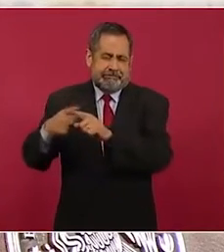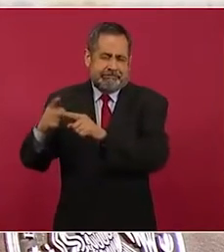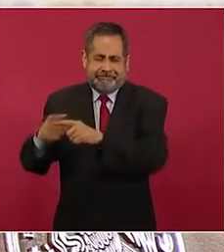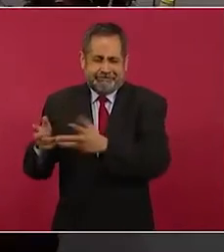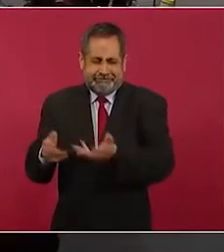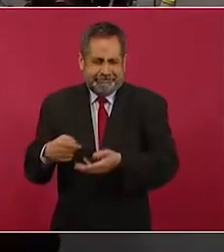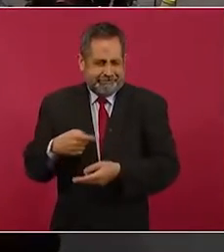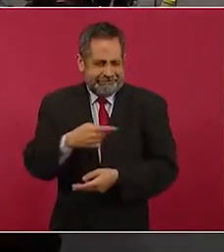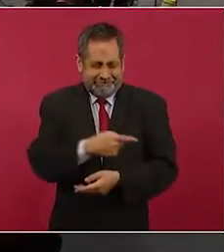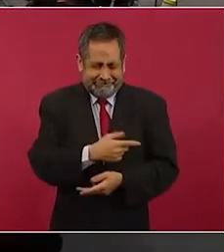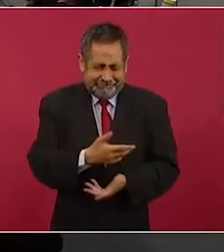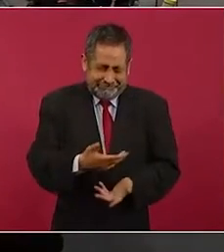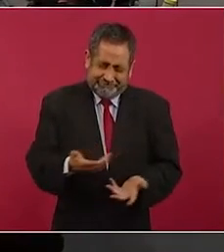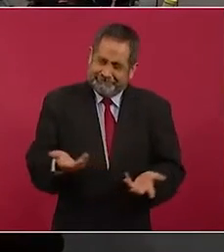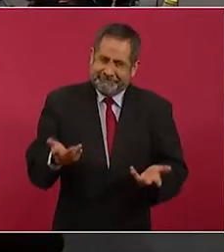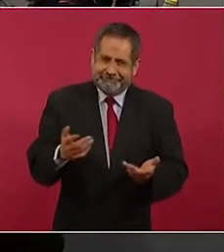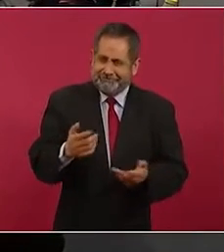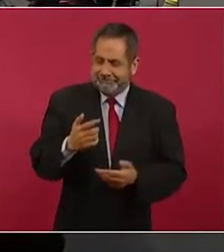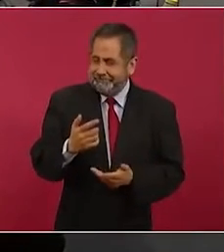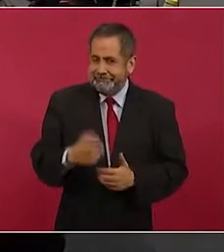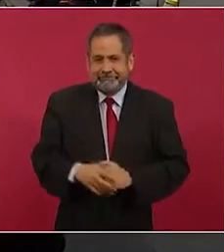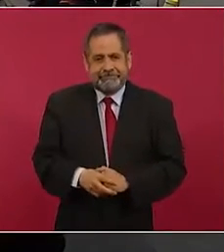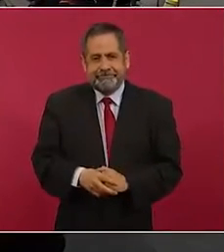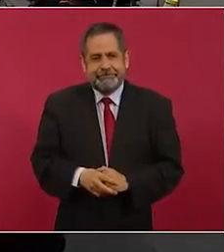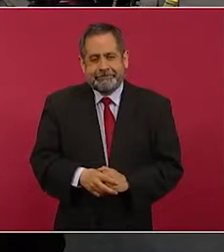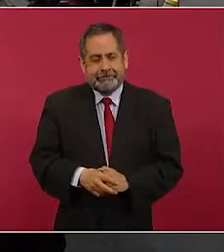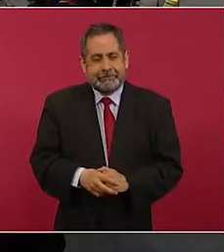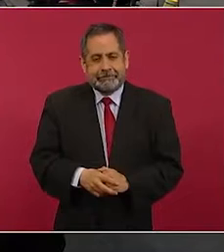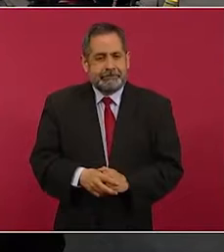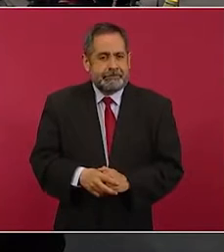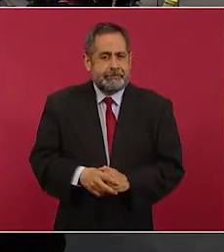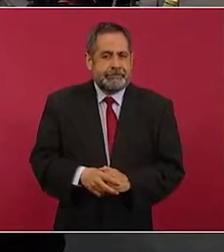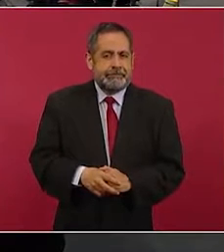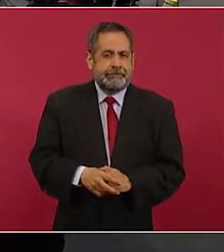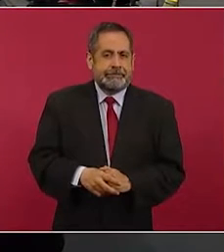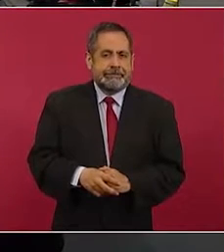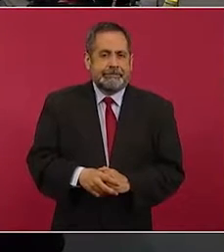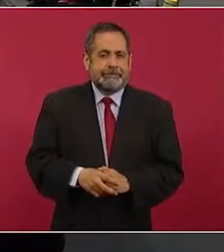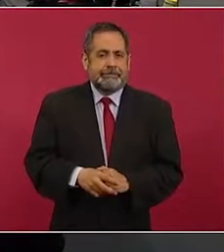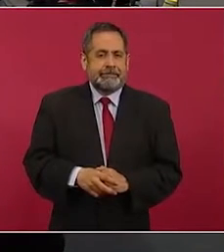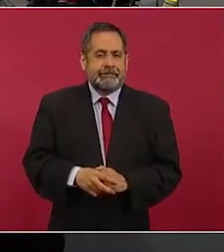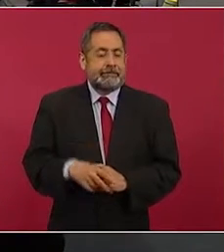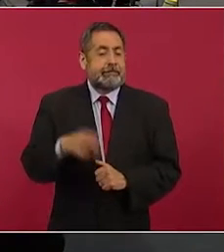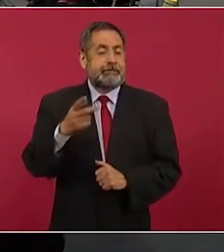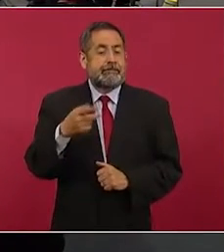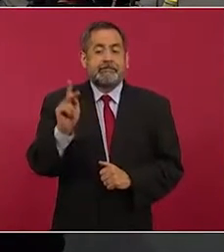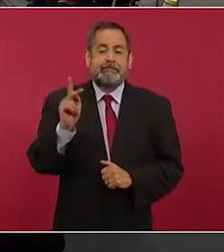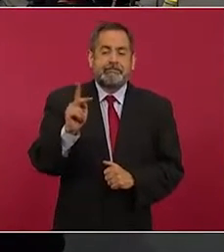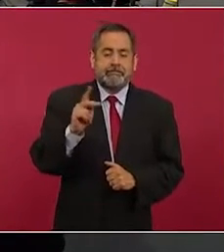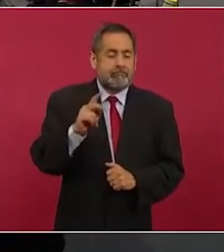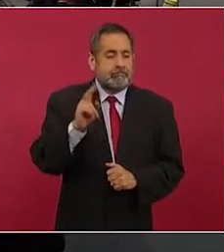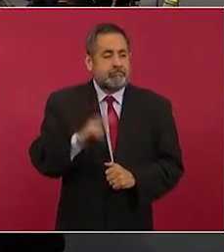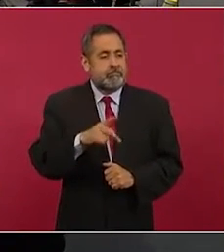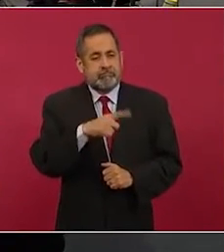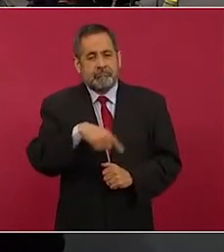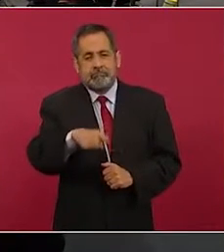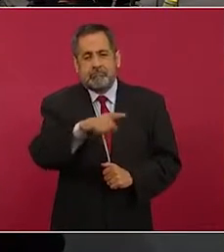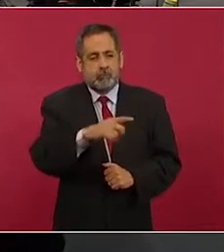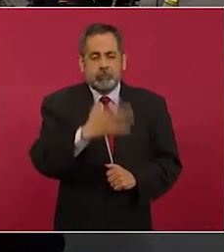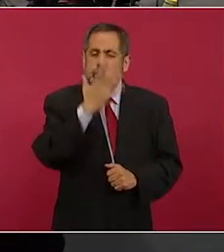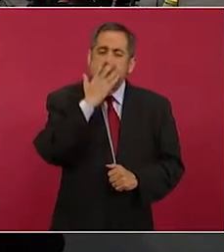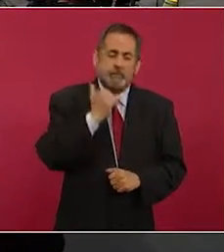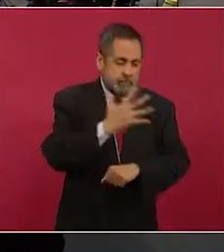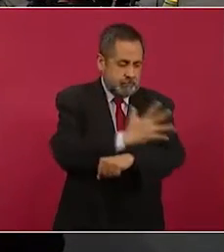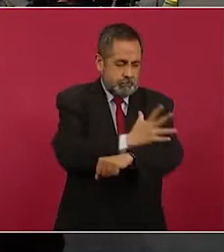pero hay mucha deshonestidad intelectual,